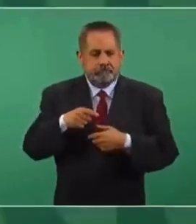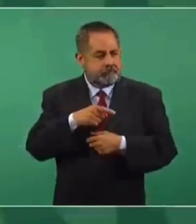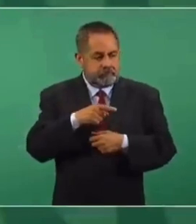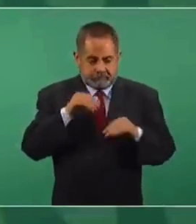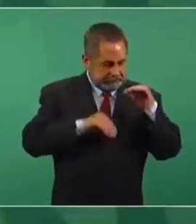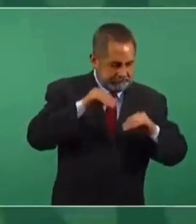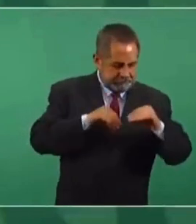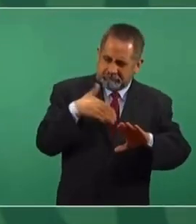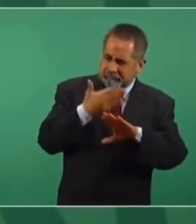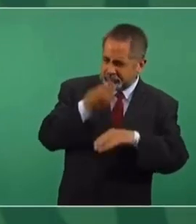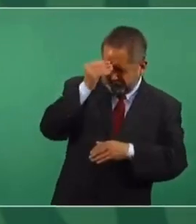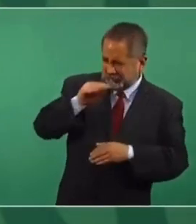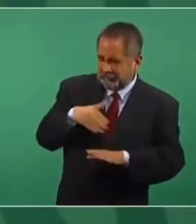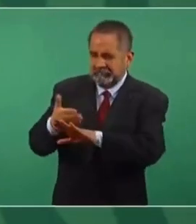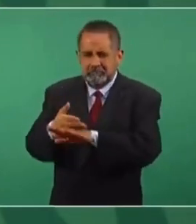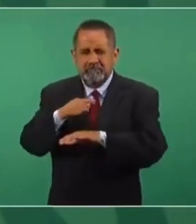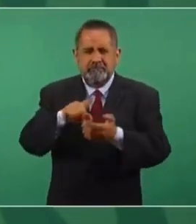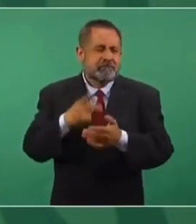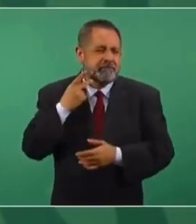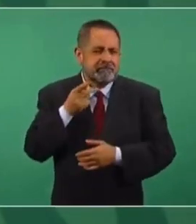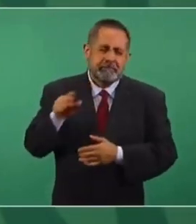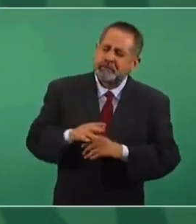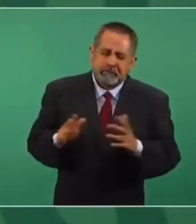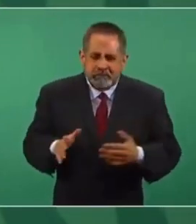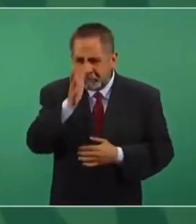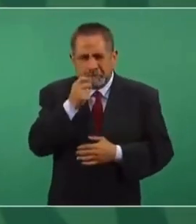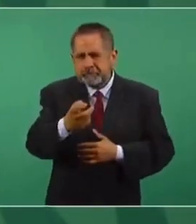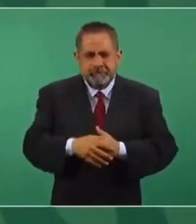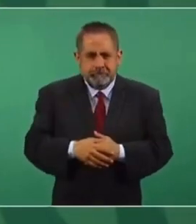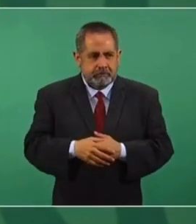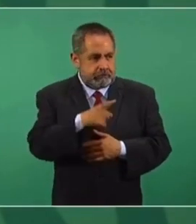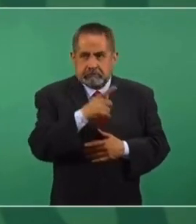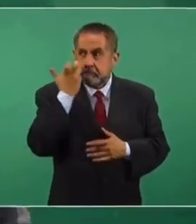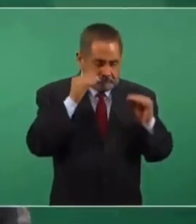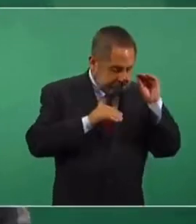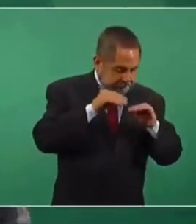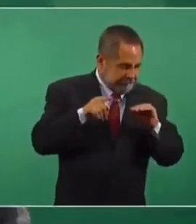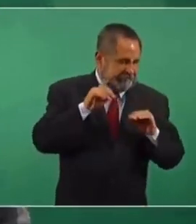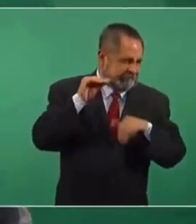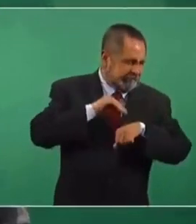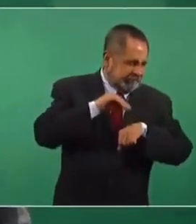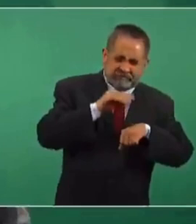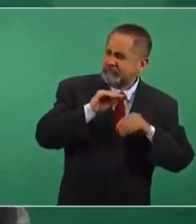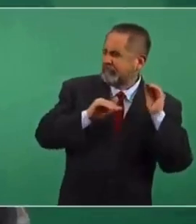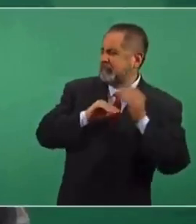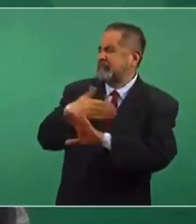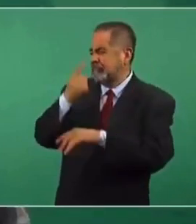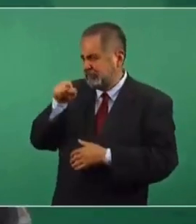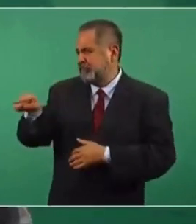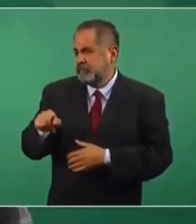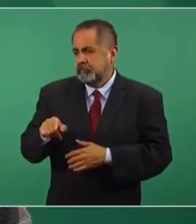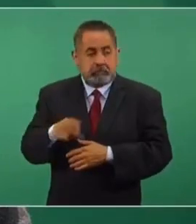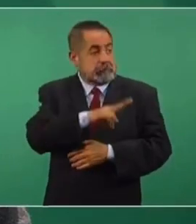políticos, no se puede permitir que haya linchamientos.